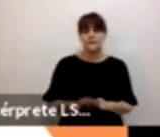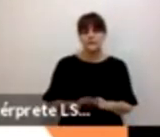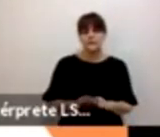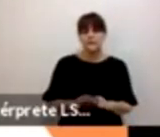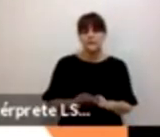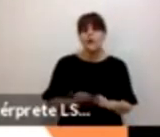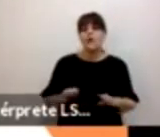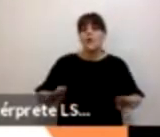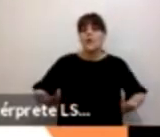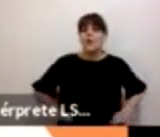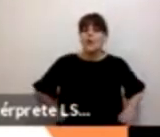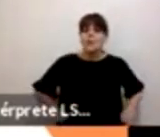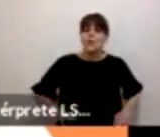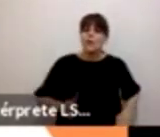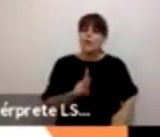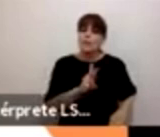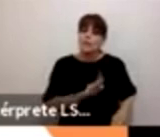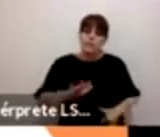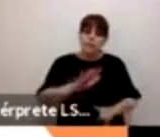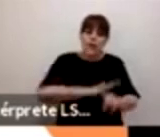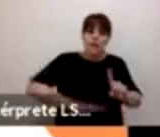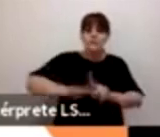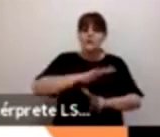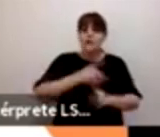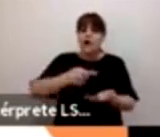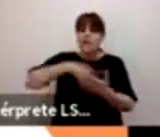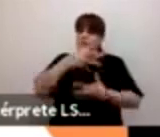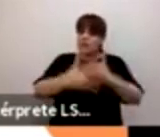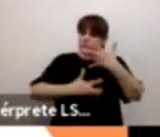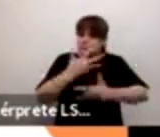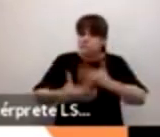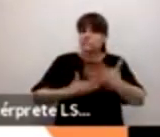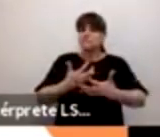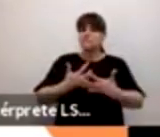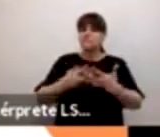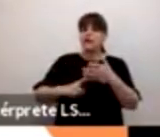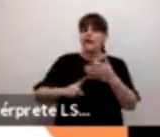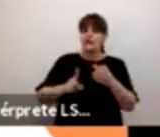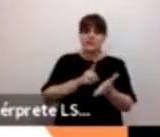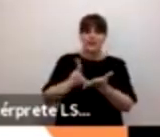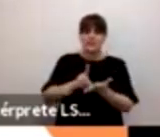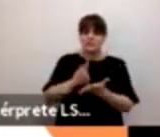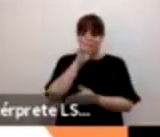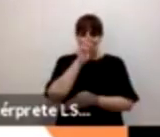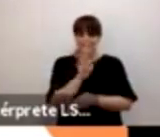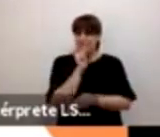que afectan, que violentan, que agreden los derechos propios y ajenos.